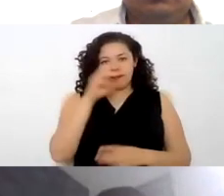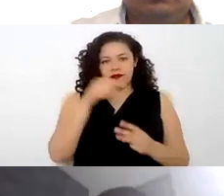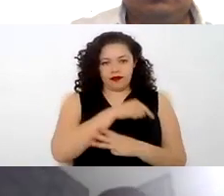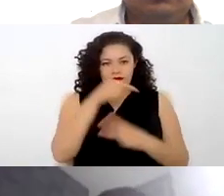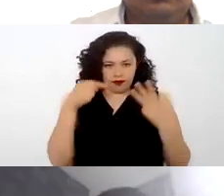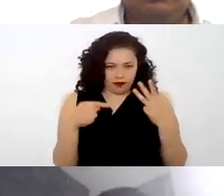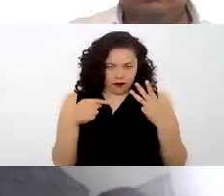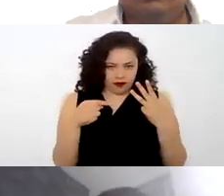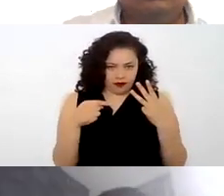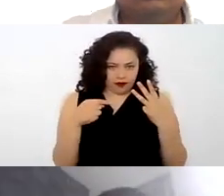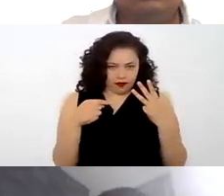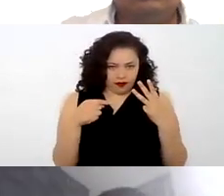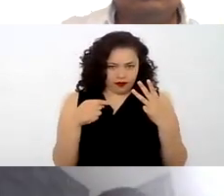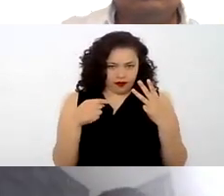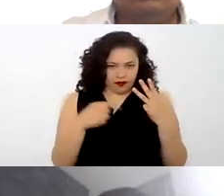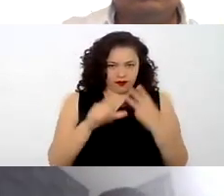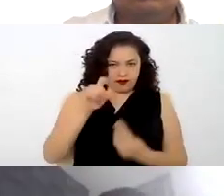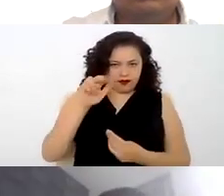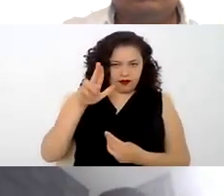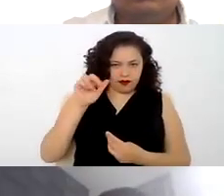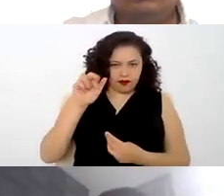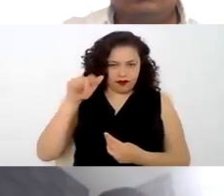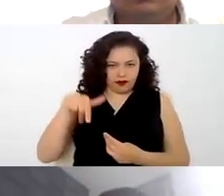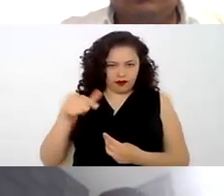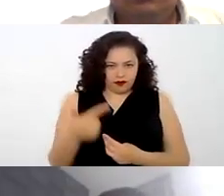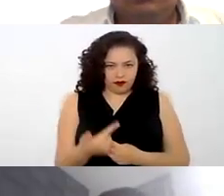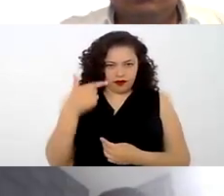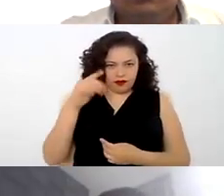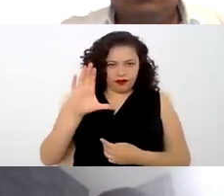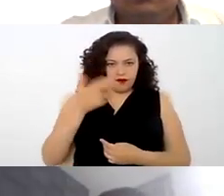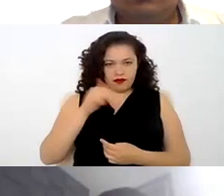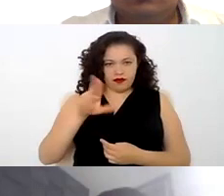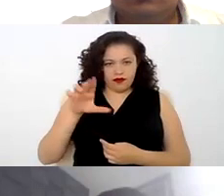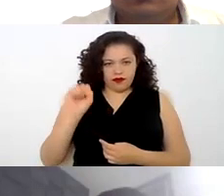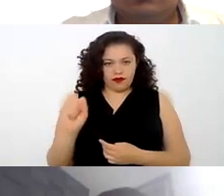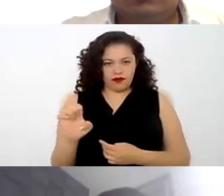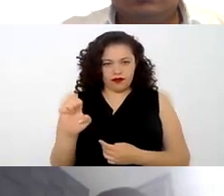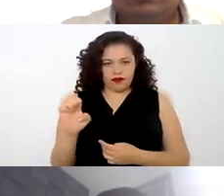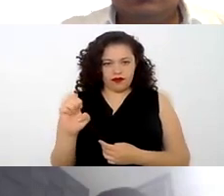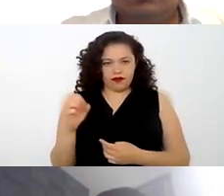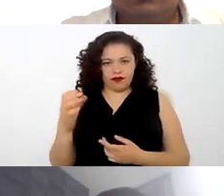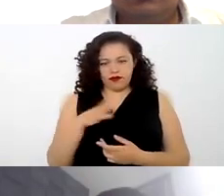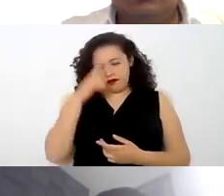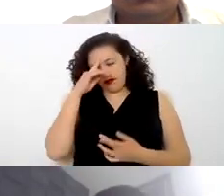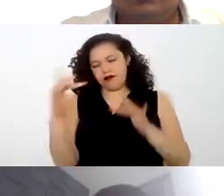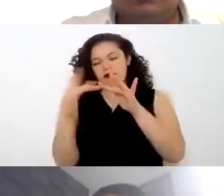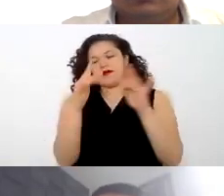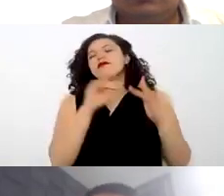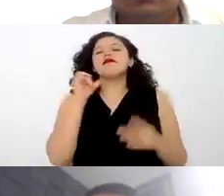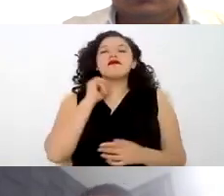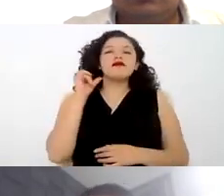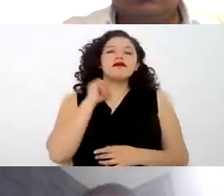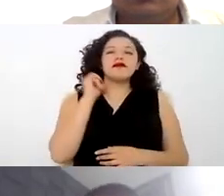Houses en México que tiene apoyo con, en base con nuestra red de abogados, brindamos asesoría legal